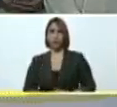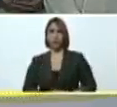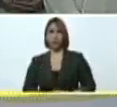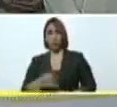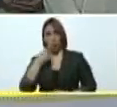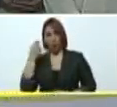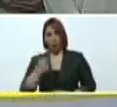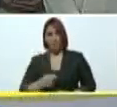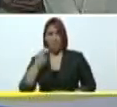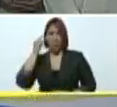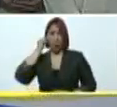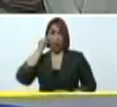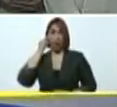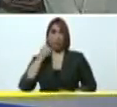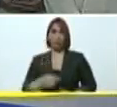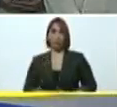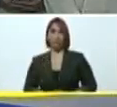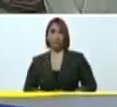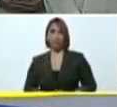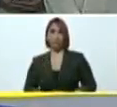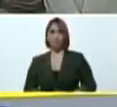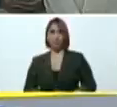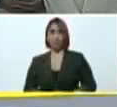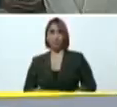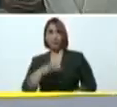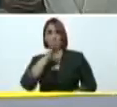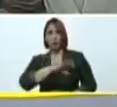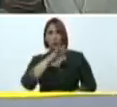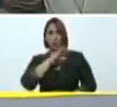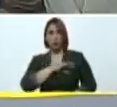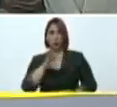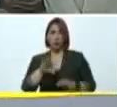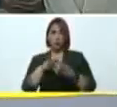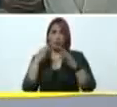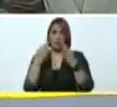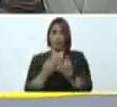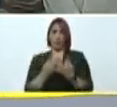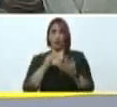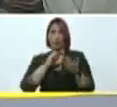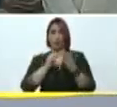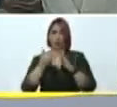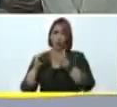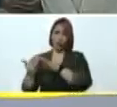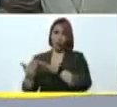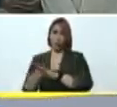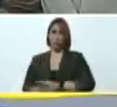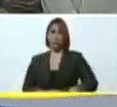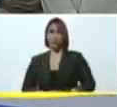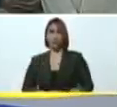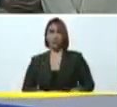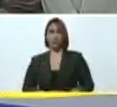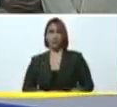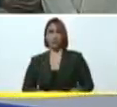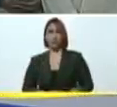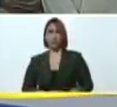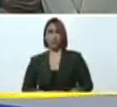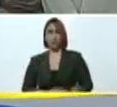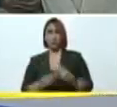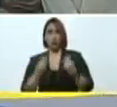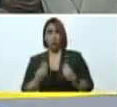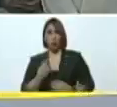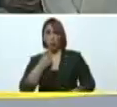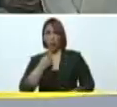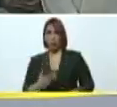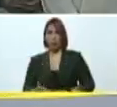el hombre y la mujer de a pie para la sociedad para la familia para la comunidad como lo dije ahora